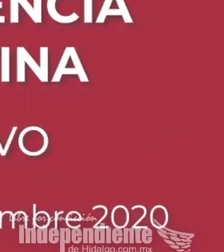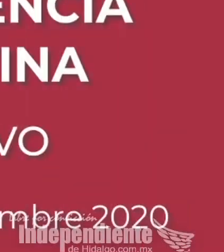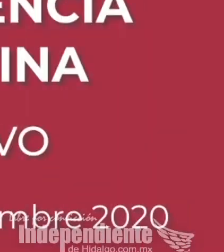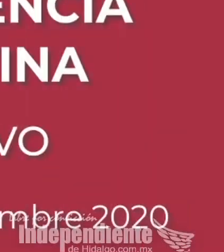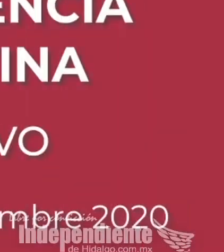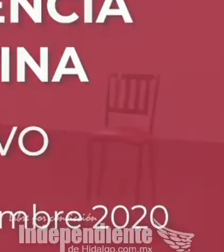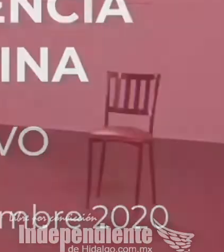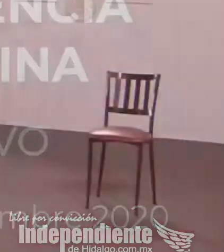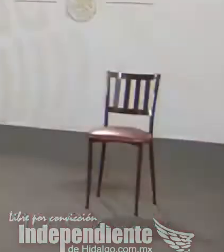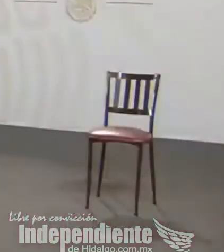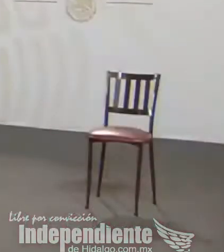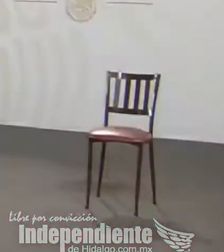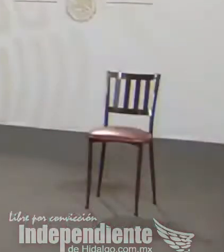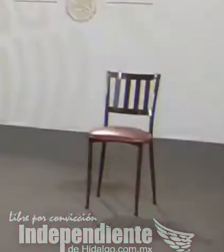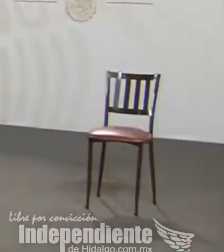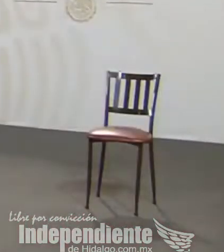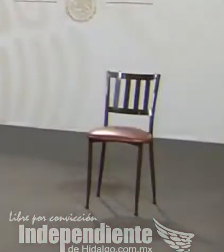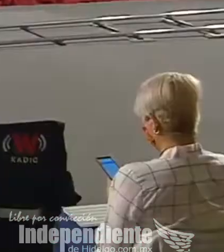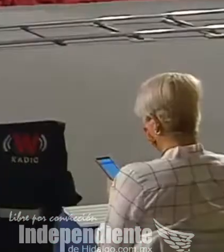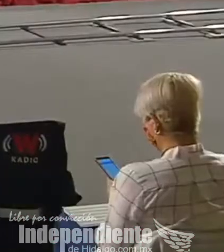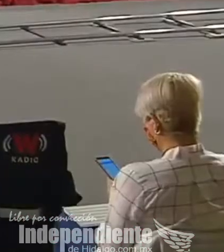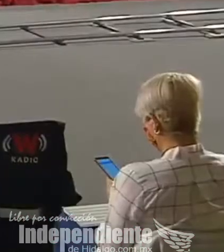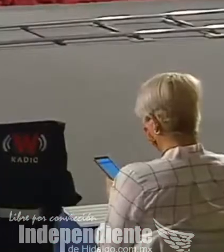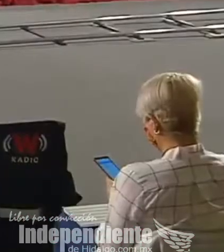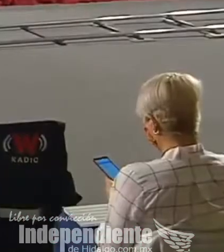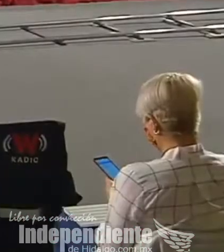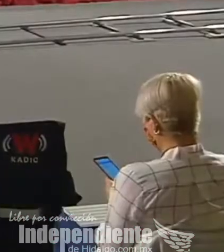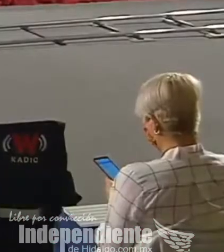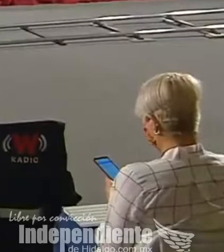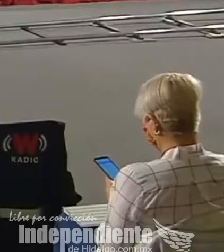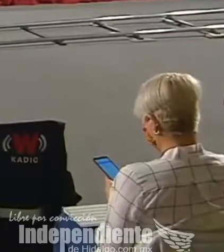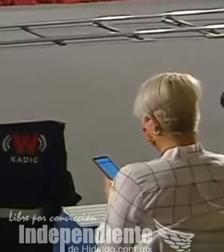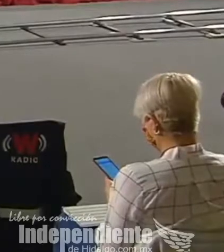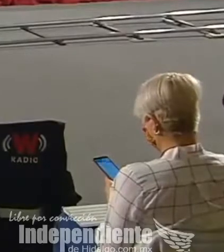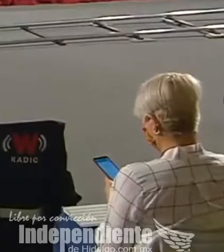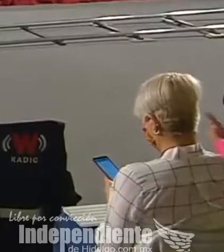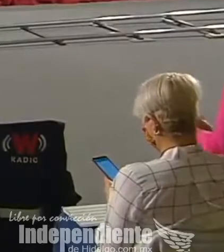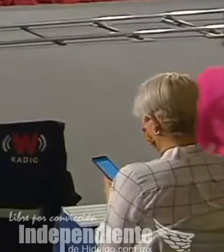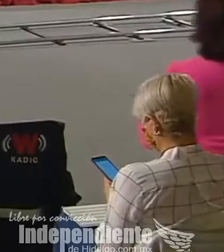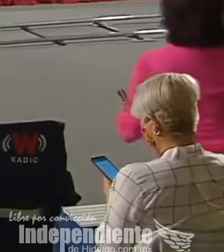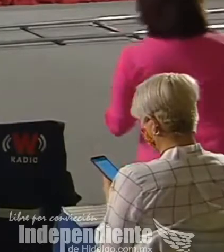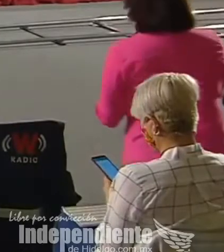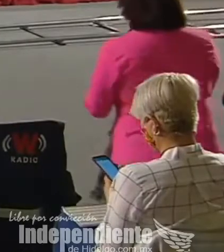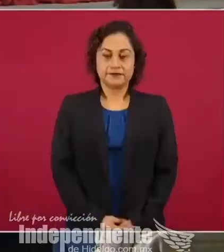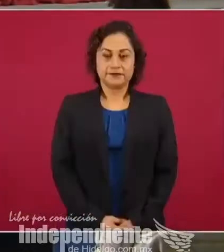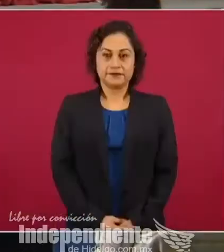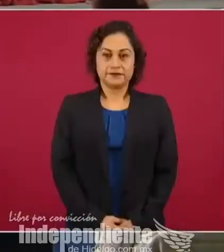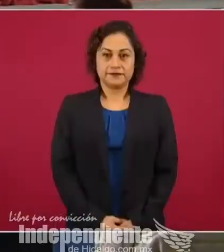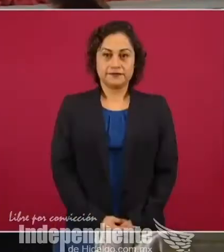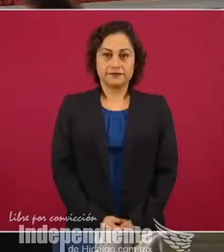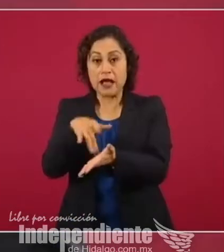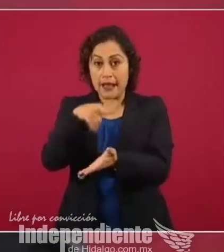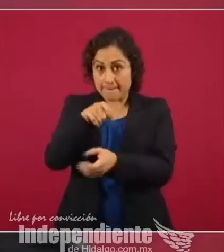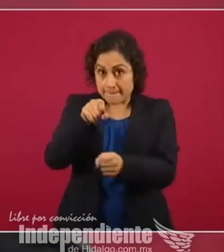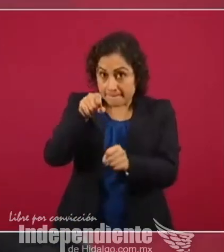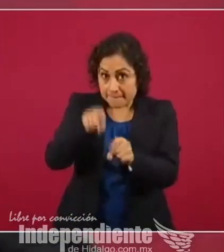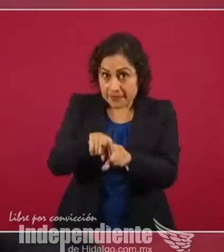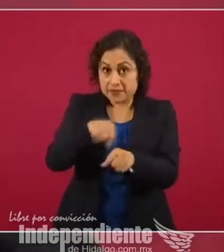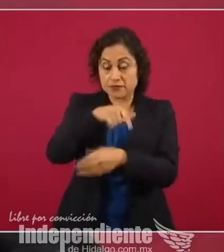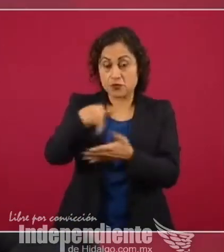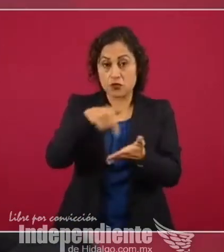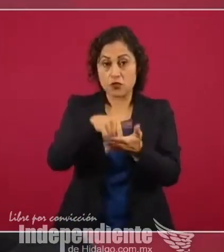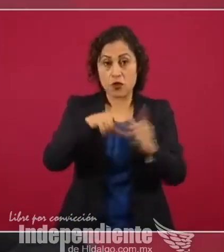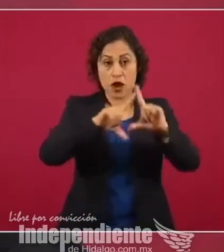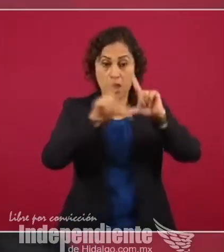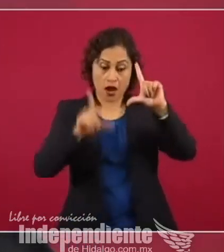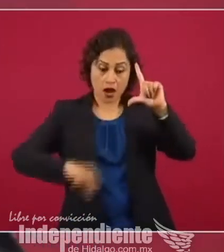Buen día. Hoy desde el Palacio Nacional se dieron a conocer los apoyos para la construcción y remodelación de viviendas. En ese sentido,